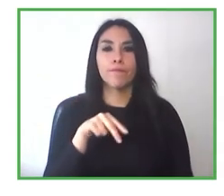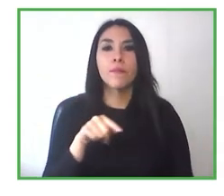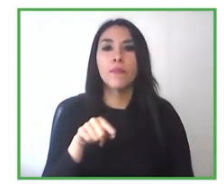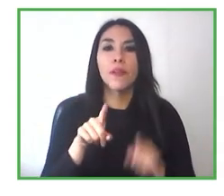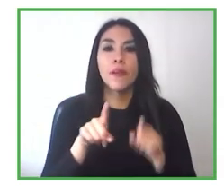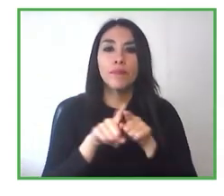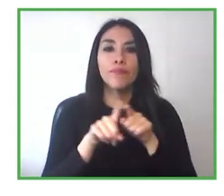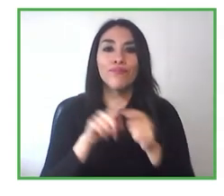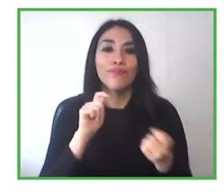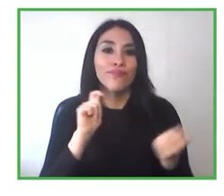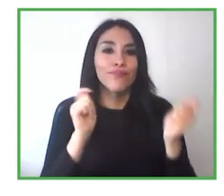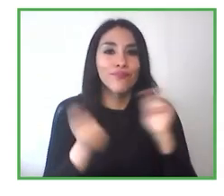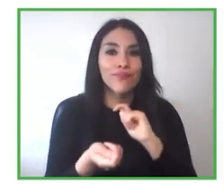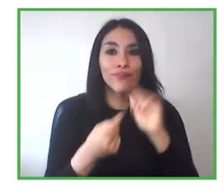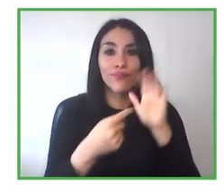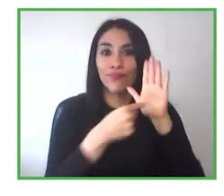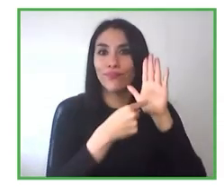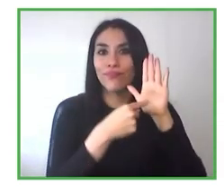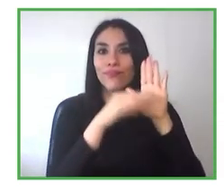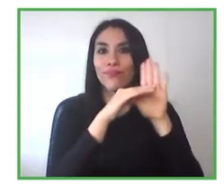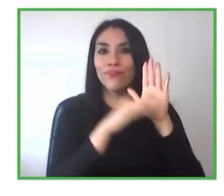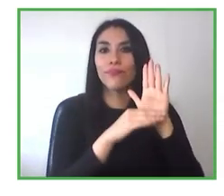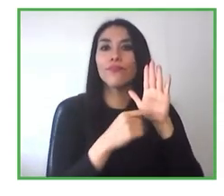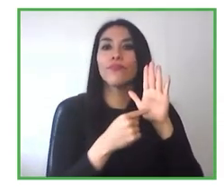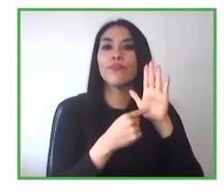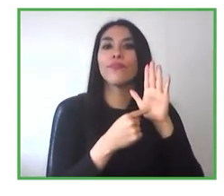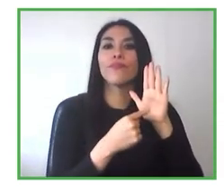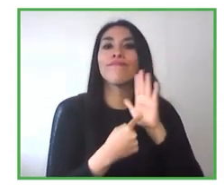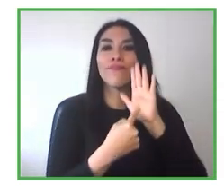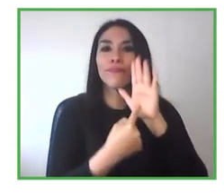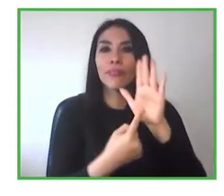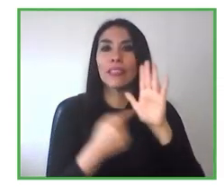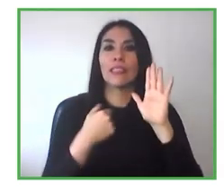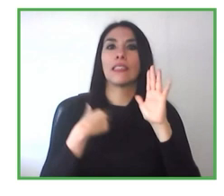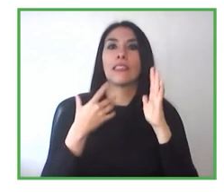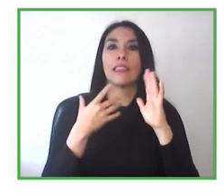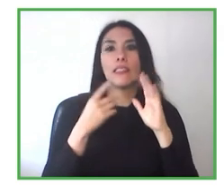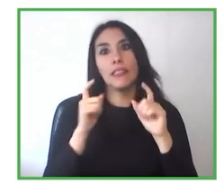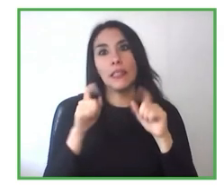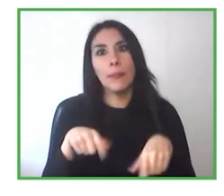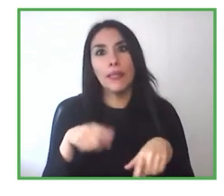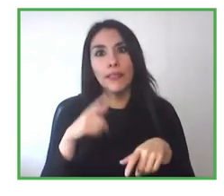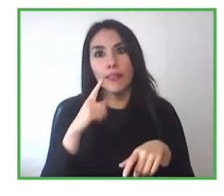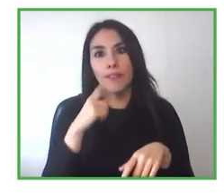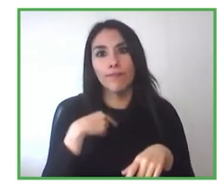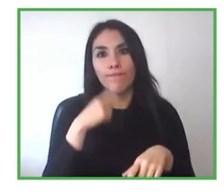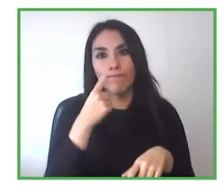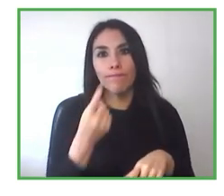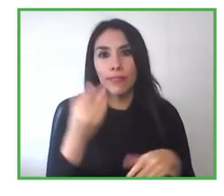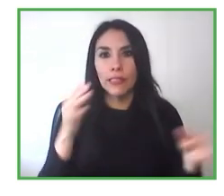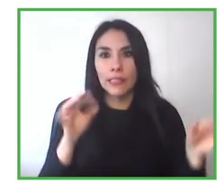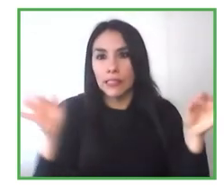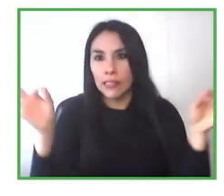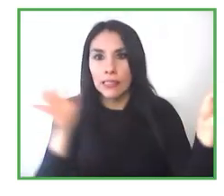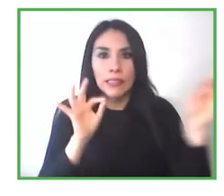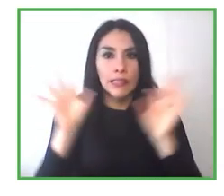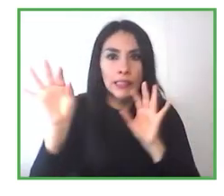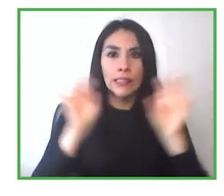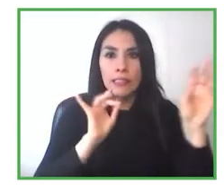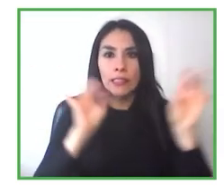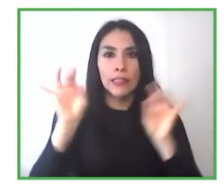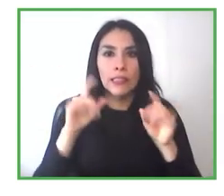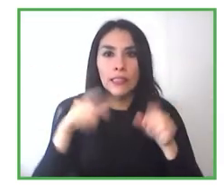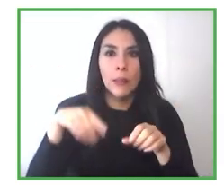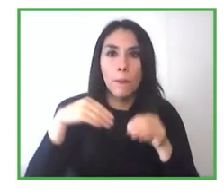ahora tienen, van a tener una obligación más, de tener un especialista de inclusión laboral, dentro de su planta, o dentro